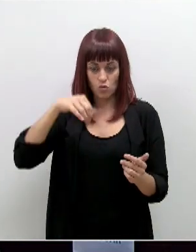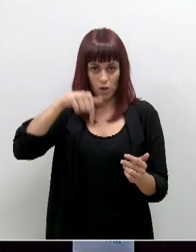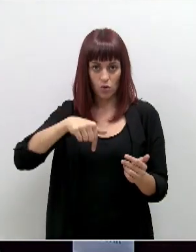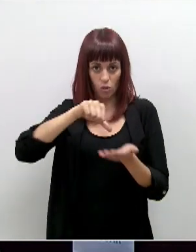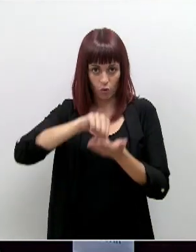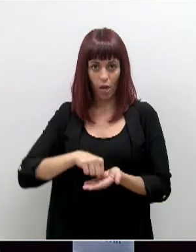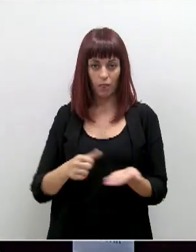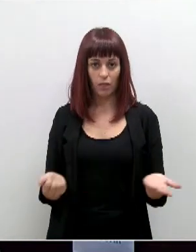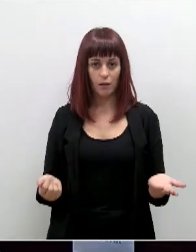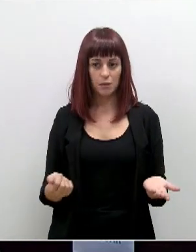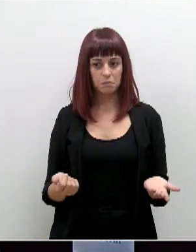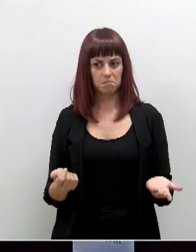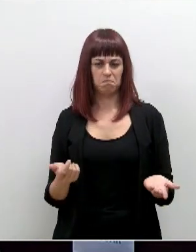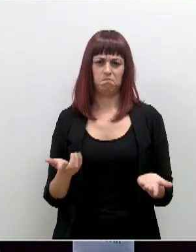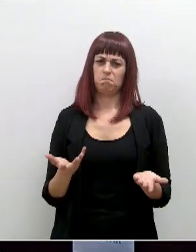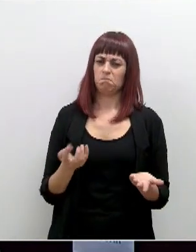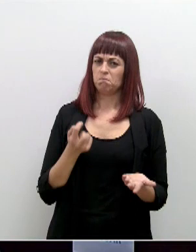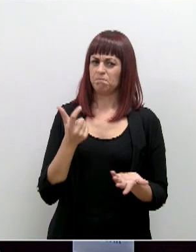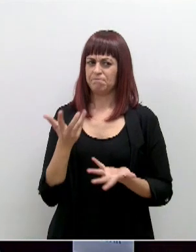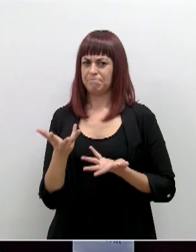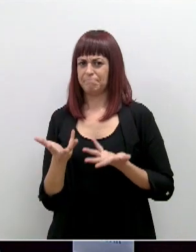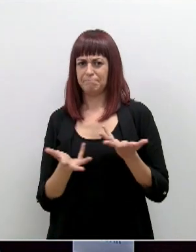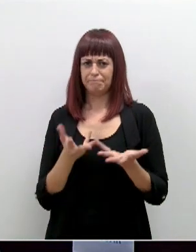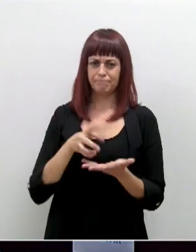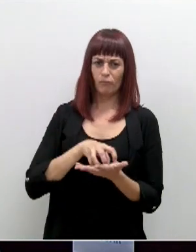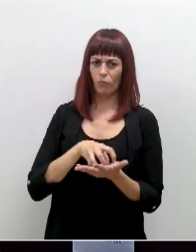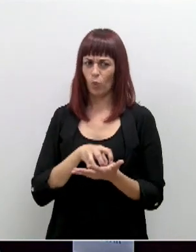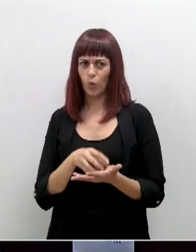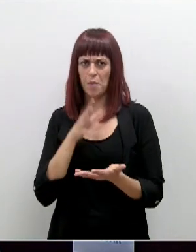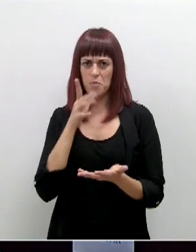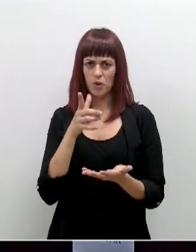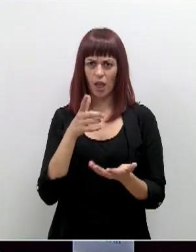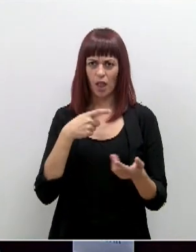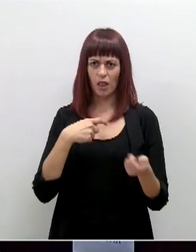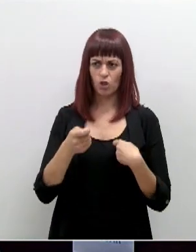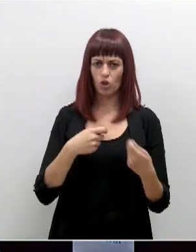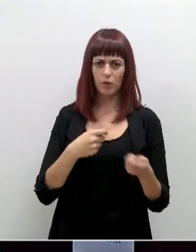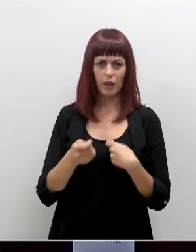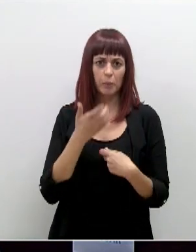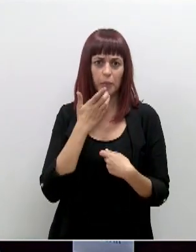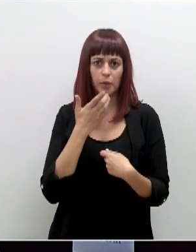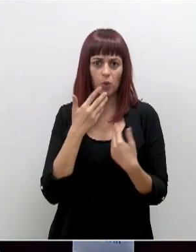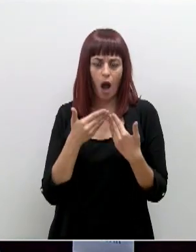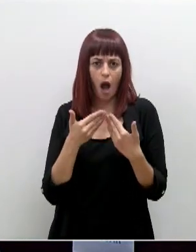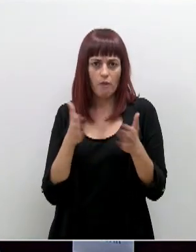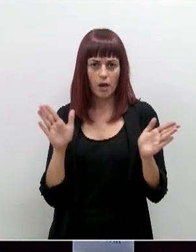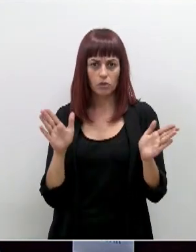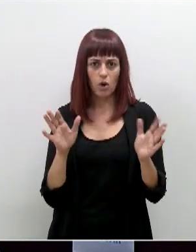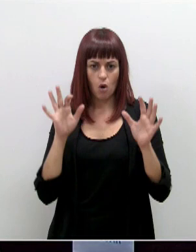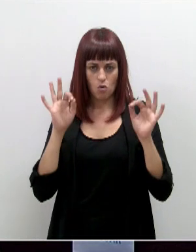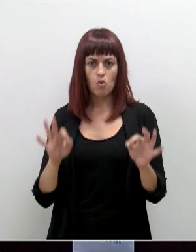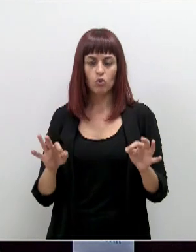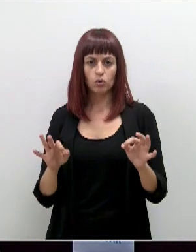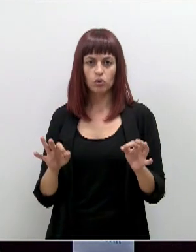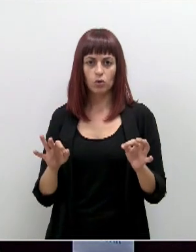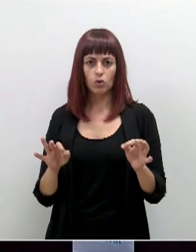Hay, en fin, cierta perplejidad entre la gente por el hecho de que los centros comerciales, por ejemplo, vayan a estar abiertos en esa jornada